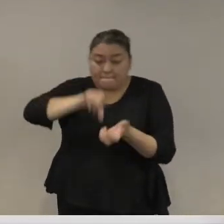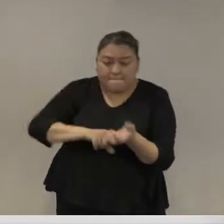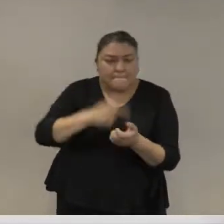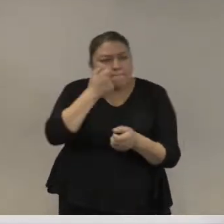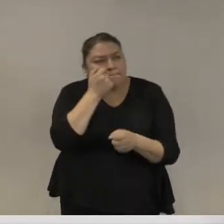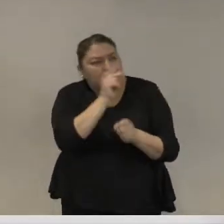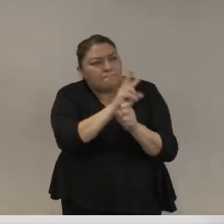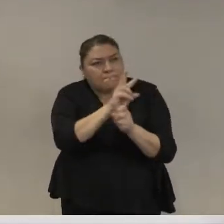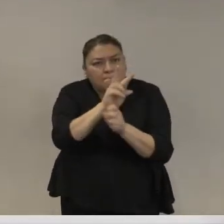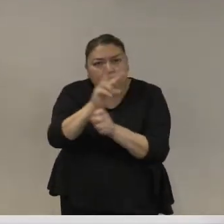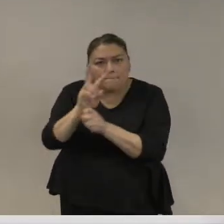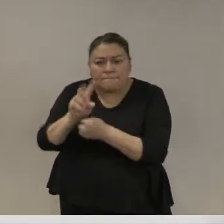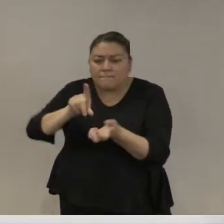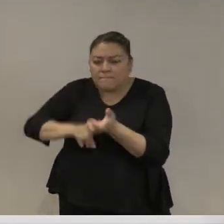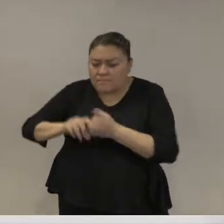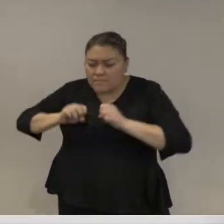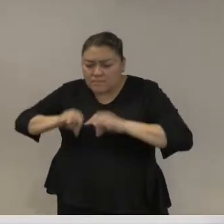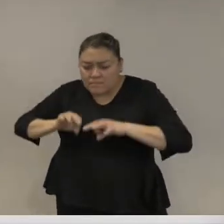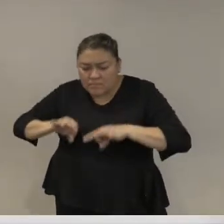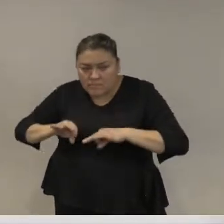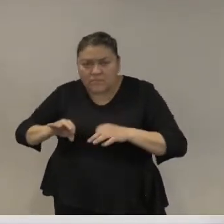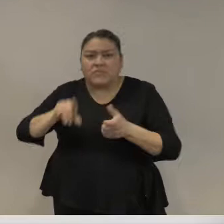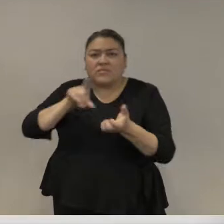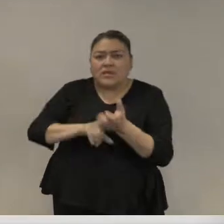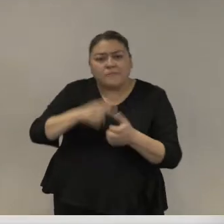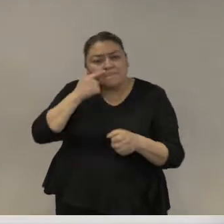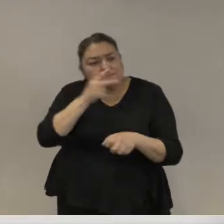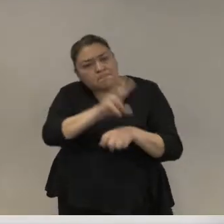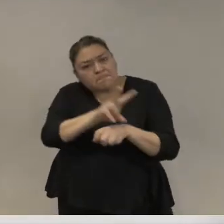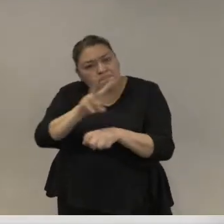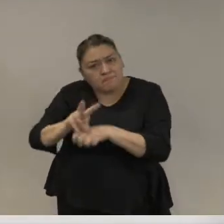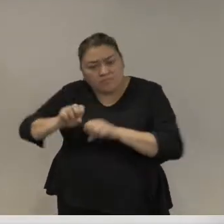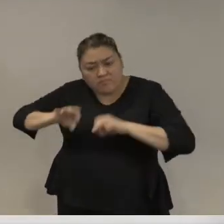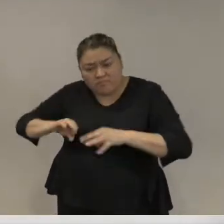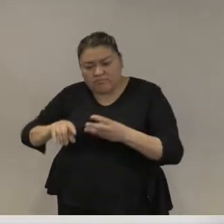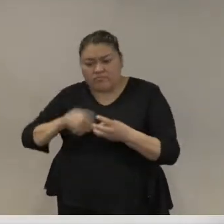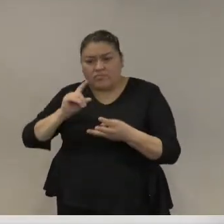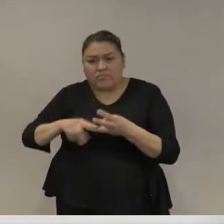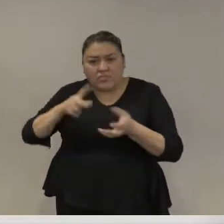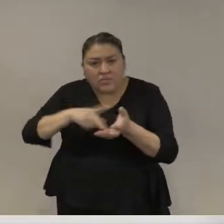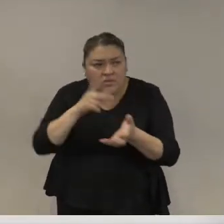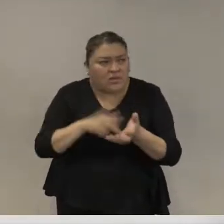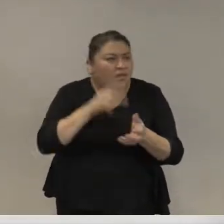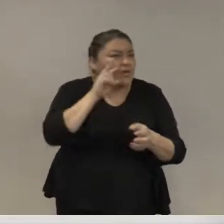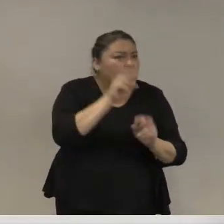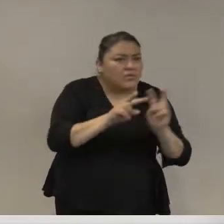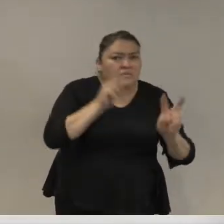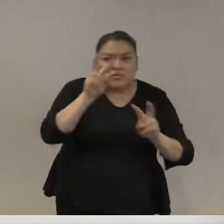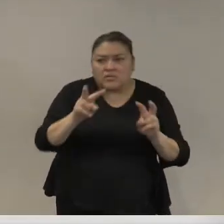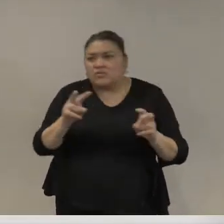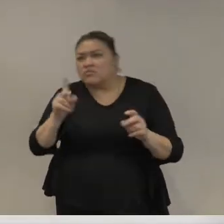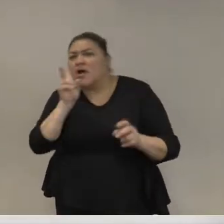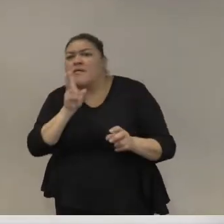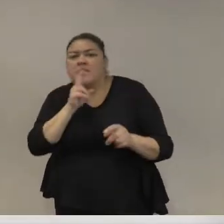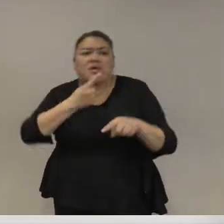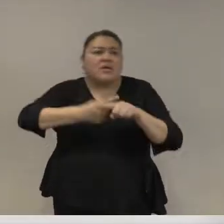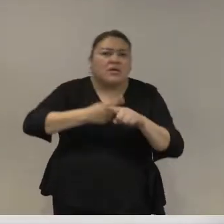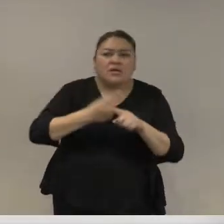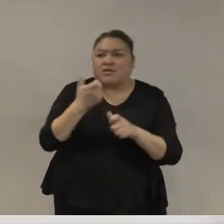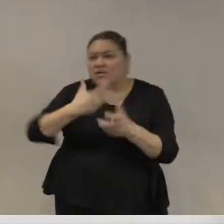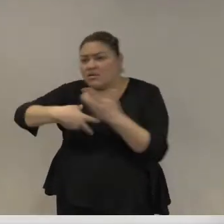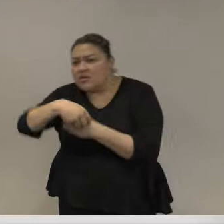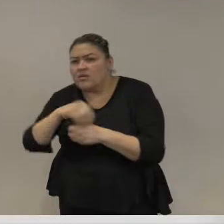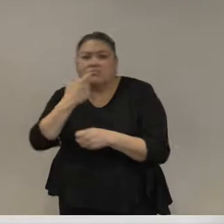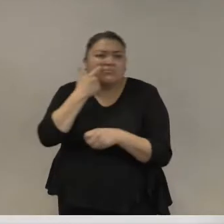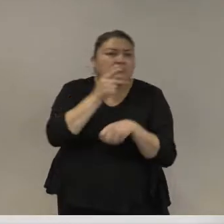las oficinas de integridad interna los chequeos regulares de antecedentes y de finanzas de